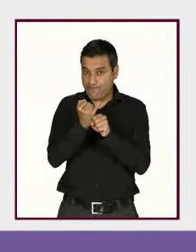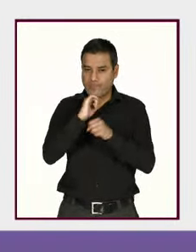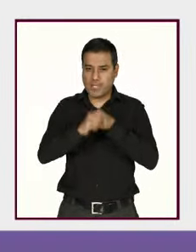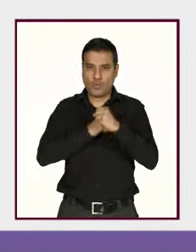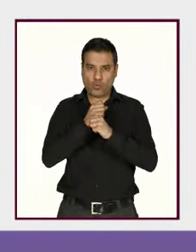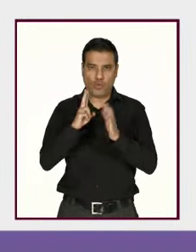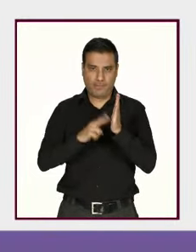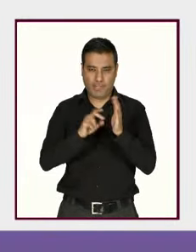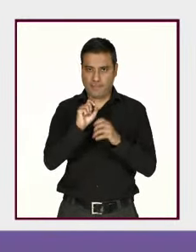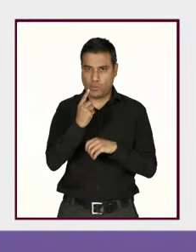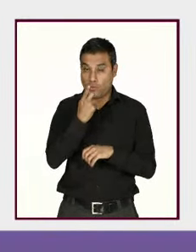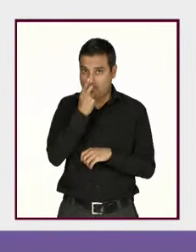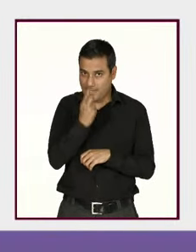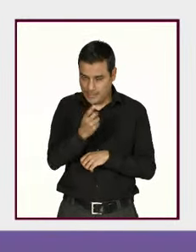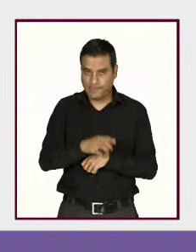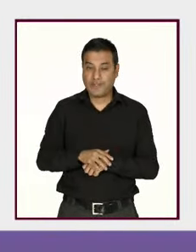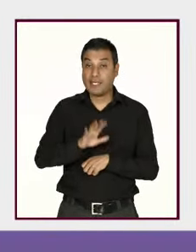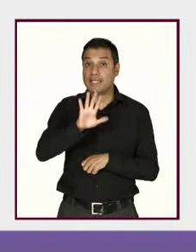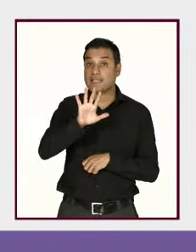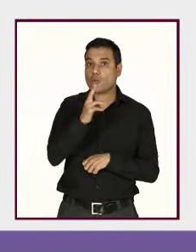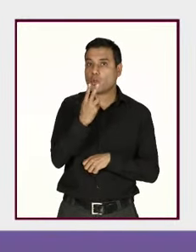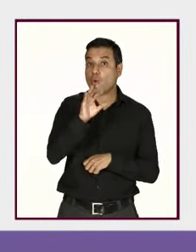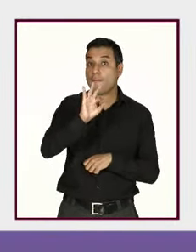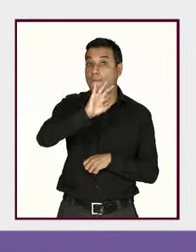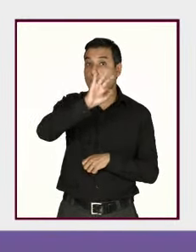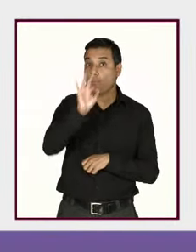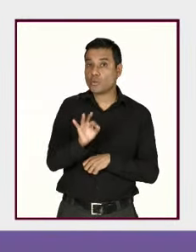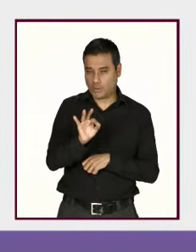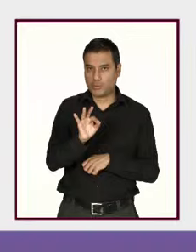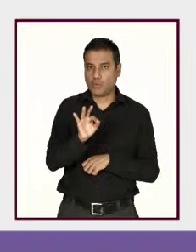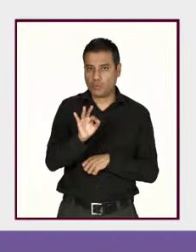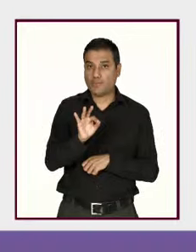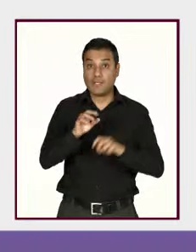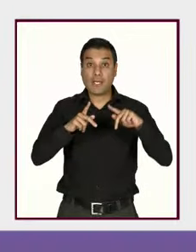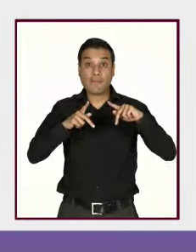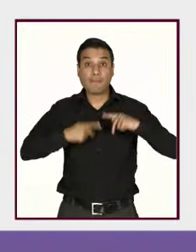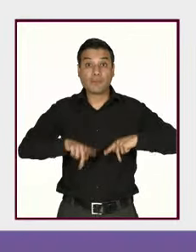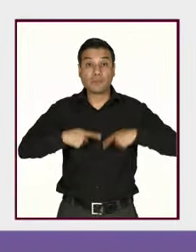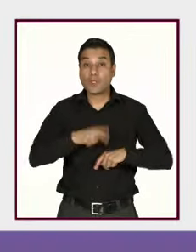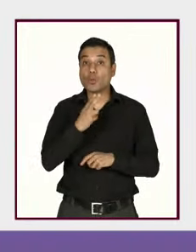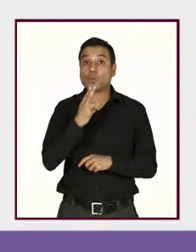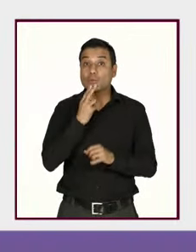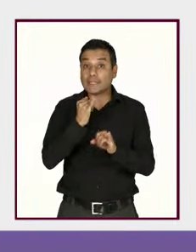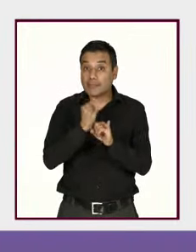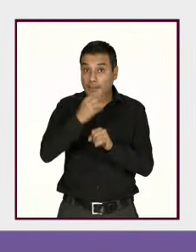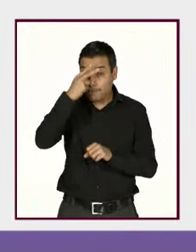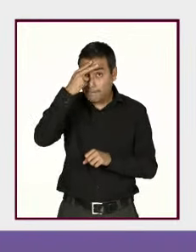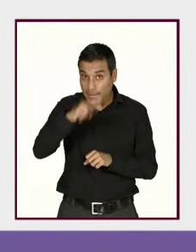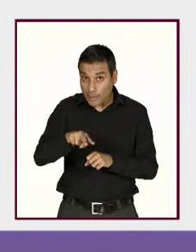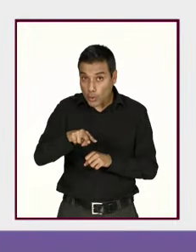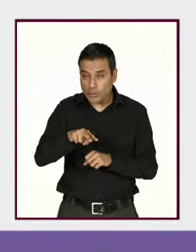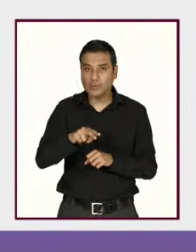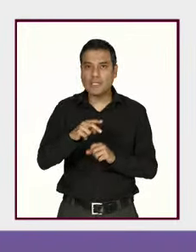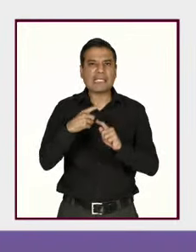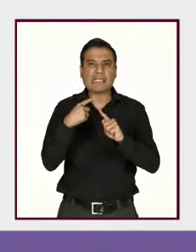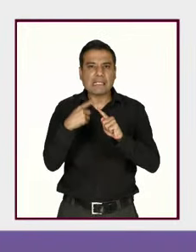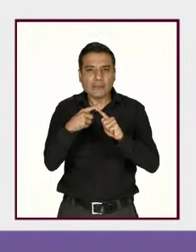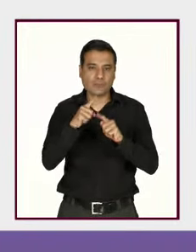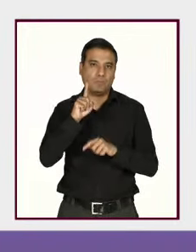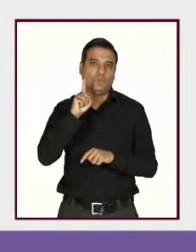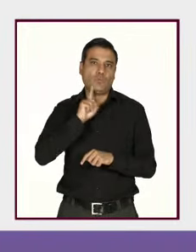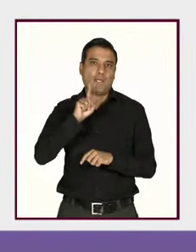del 2021 es que 52% de las personas usuarias de Internet en México somos mujeres.